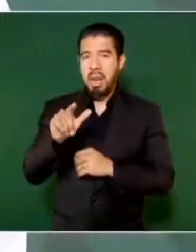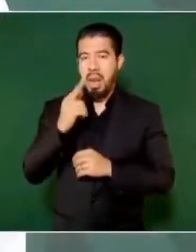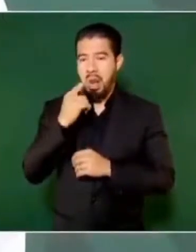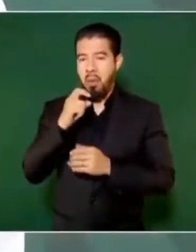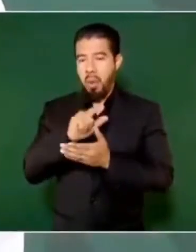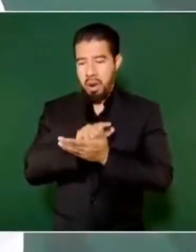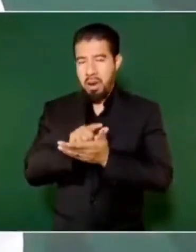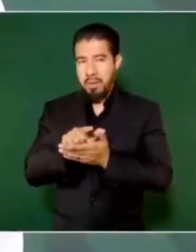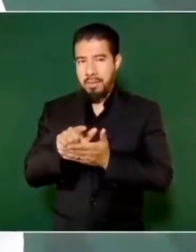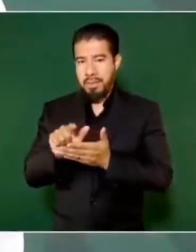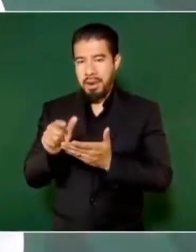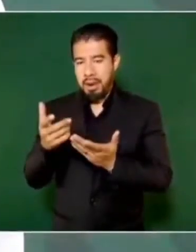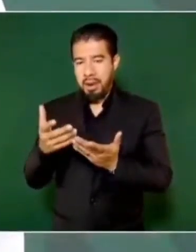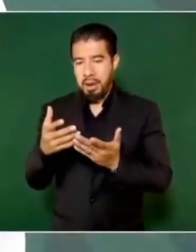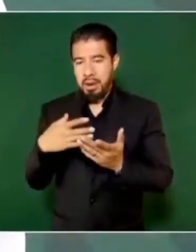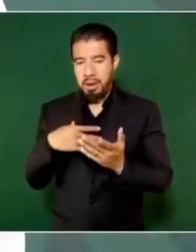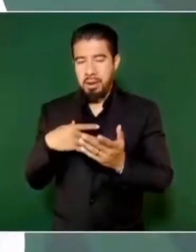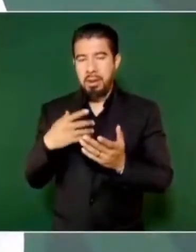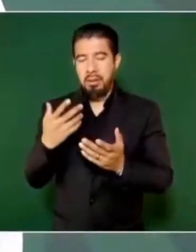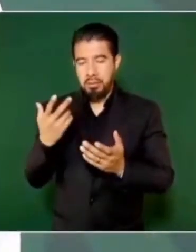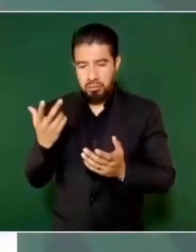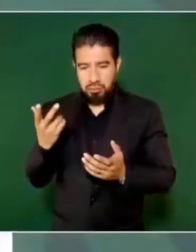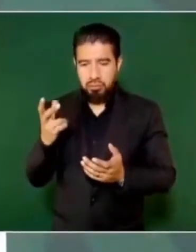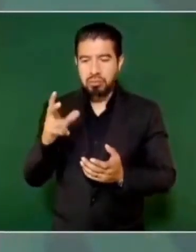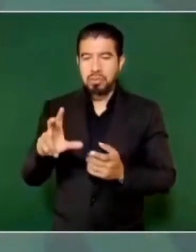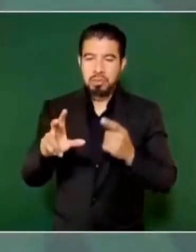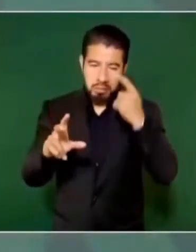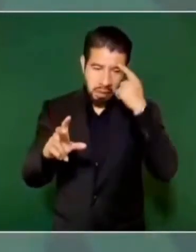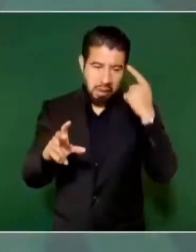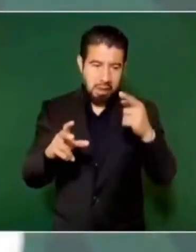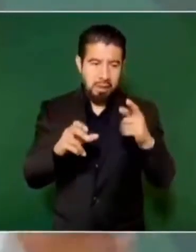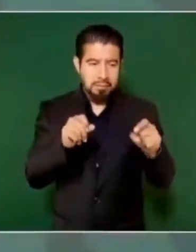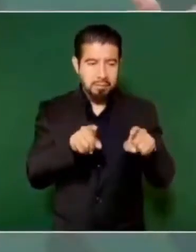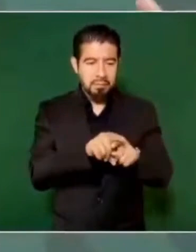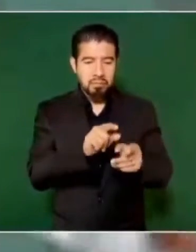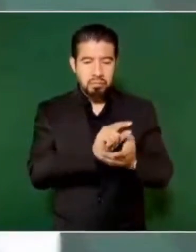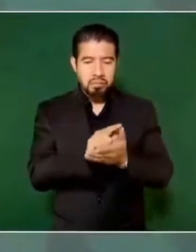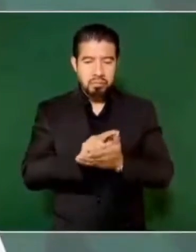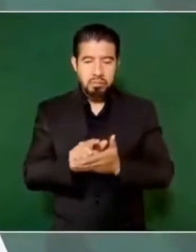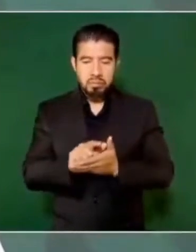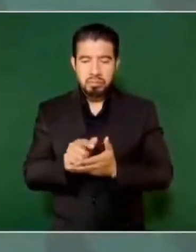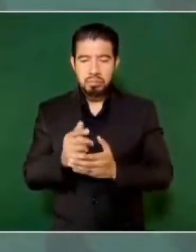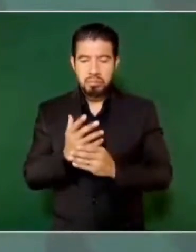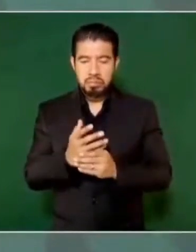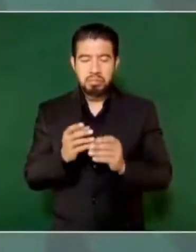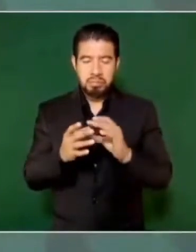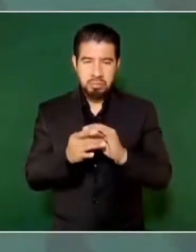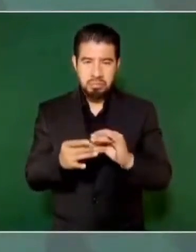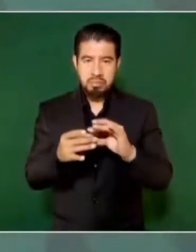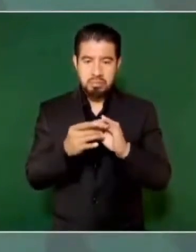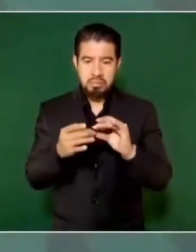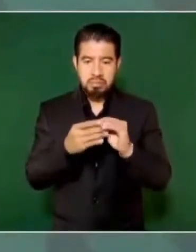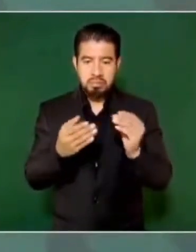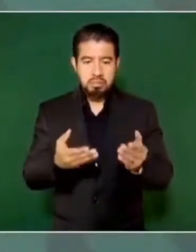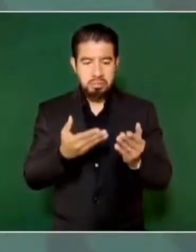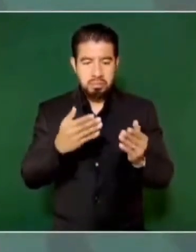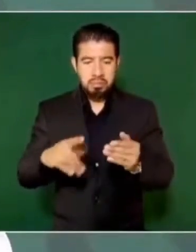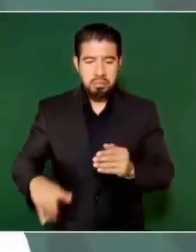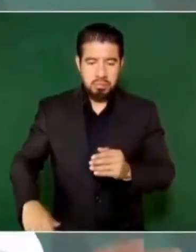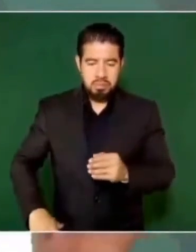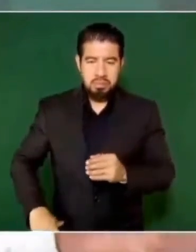inversión con ese propósito. Pero el que tiene todos los elementos es el gobernador.